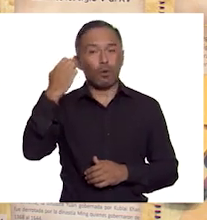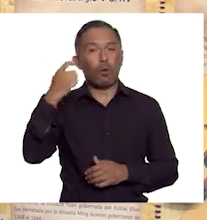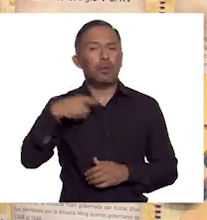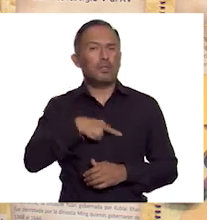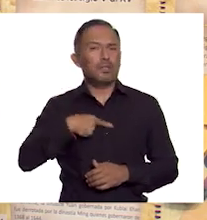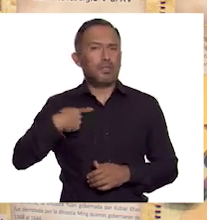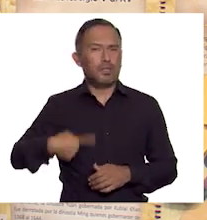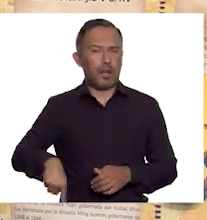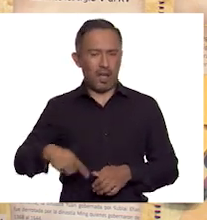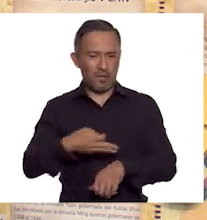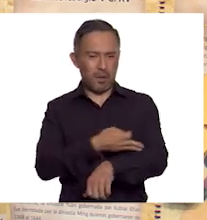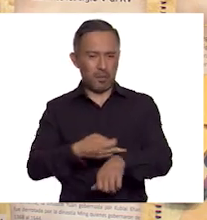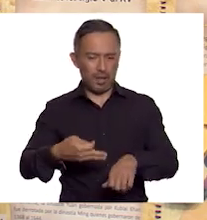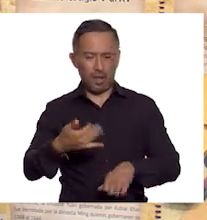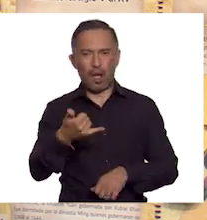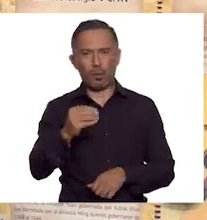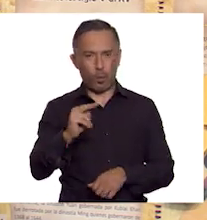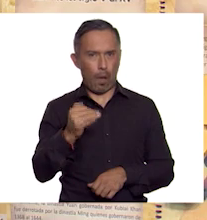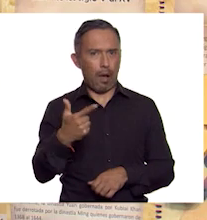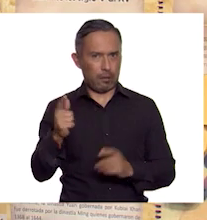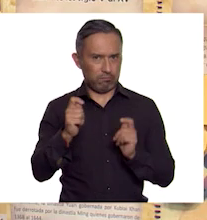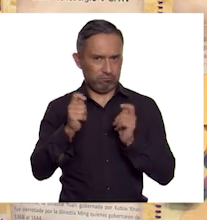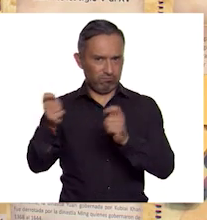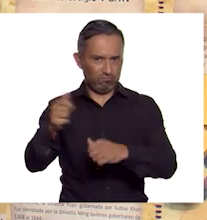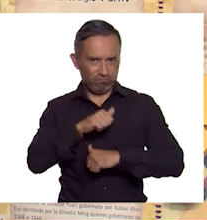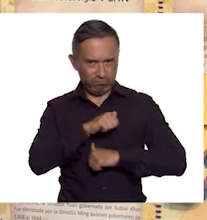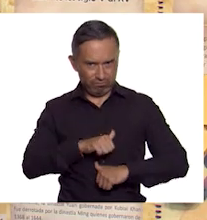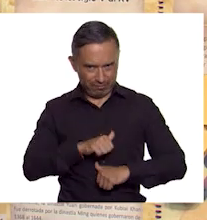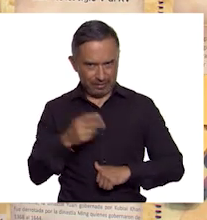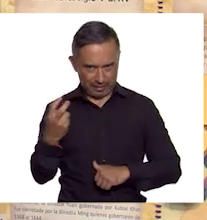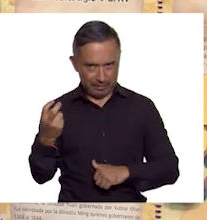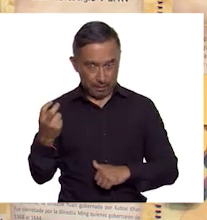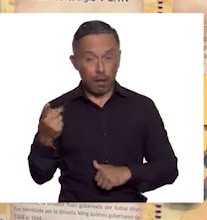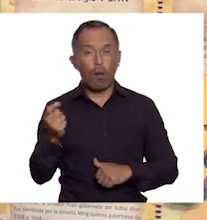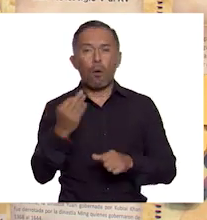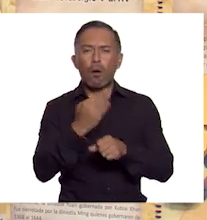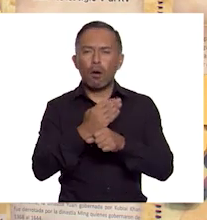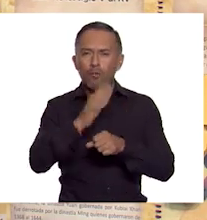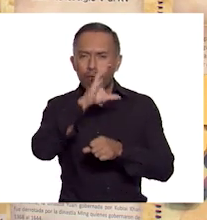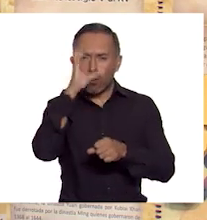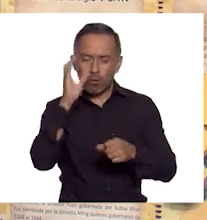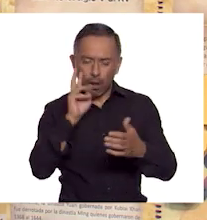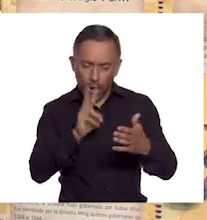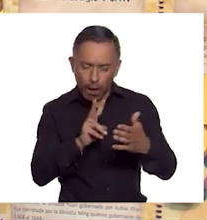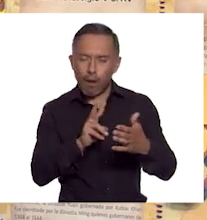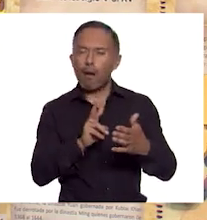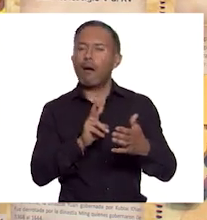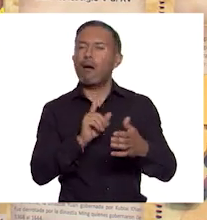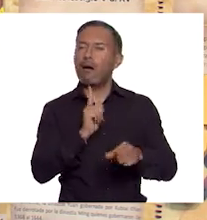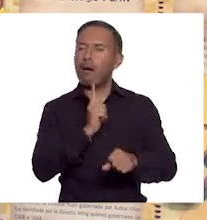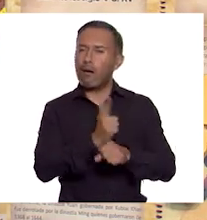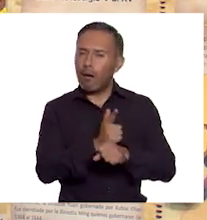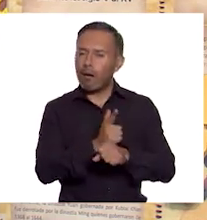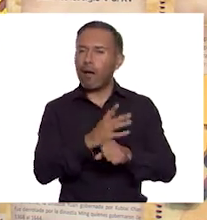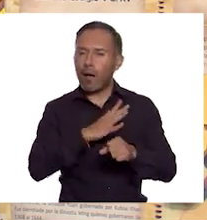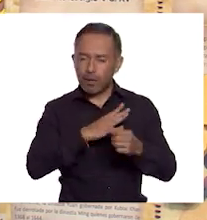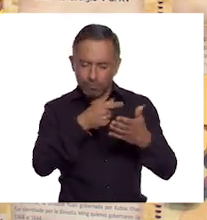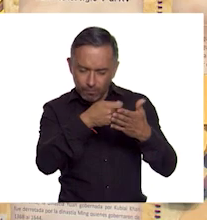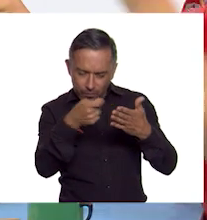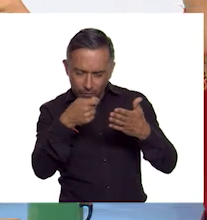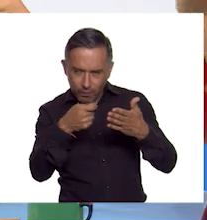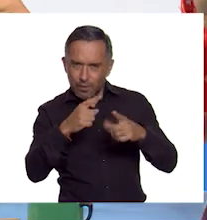china Yuan. Ya con esta imagen, podemos ir revisando las características ocultas en cada una de las pestañas.